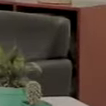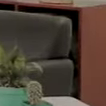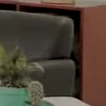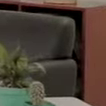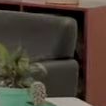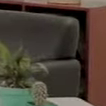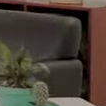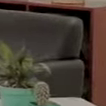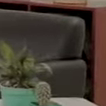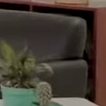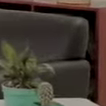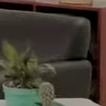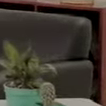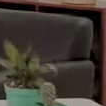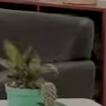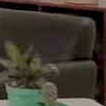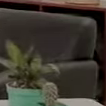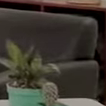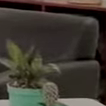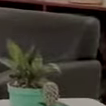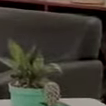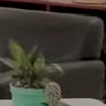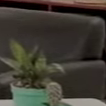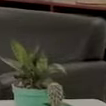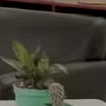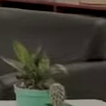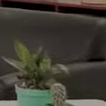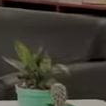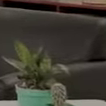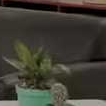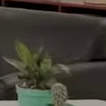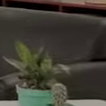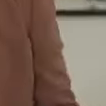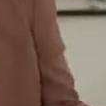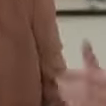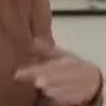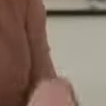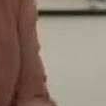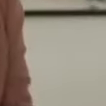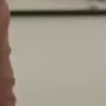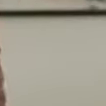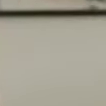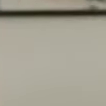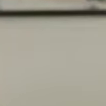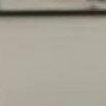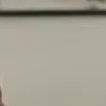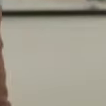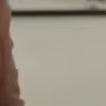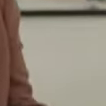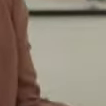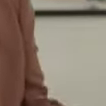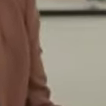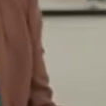Bienvenidos y bienvenidos a su franja educativa aprendiendo en casa. En esta ocasión estudiaremos los elementos